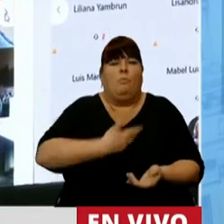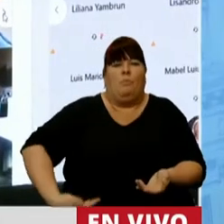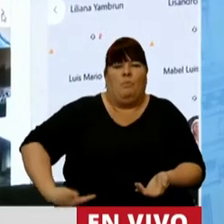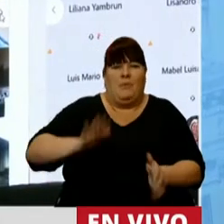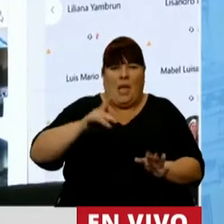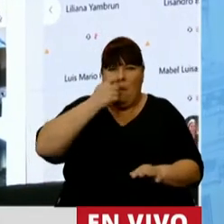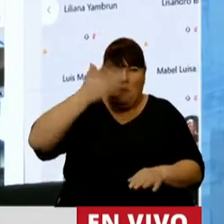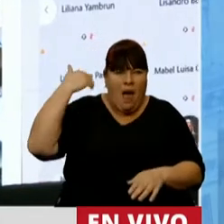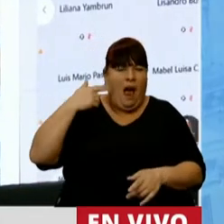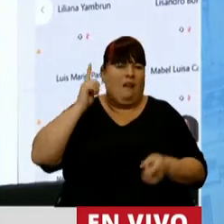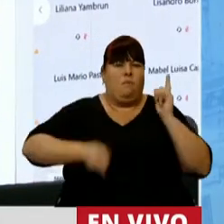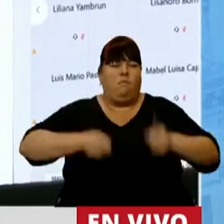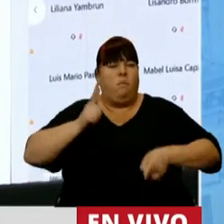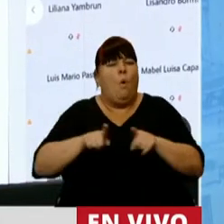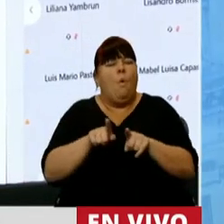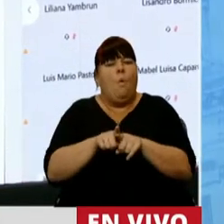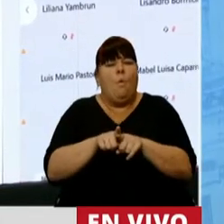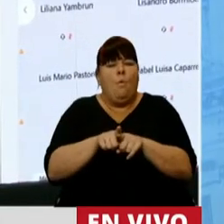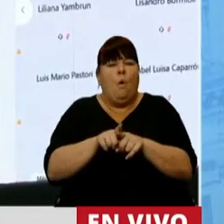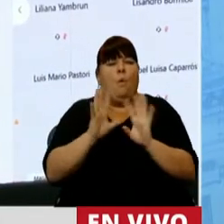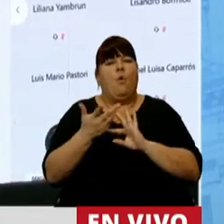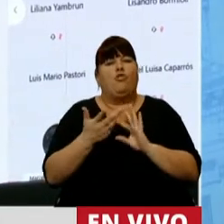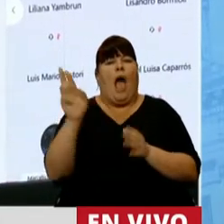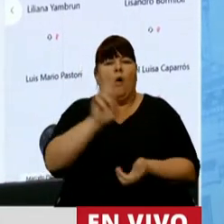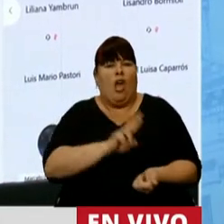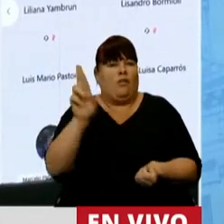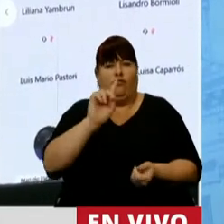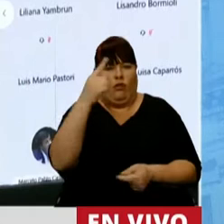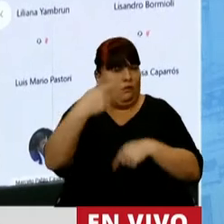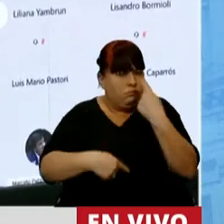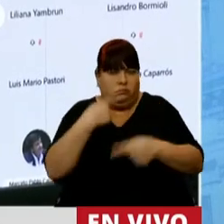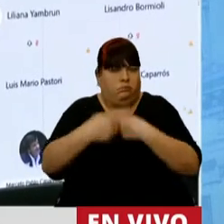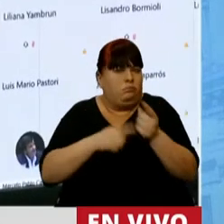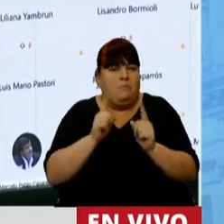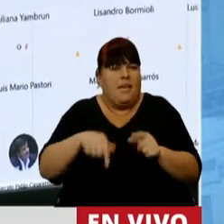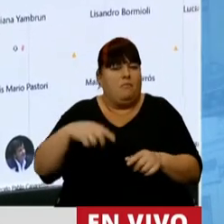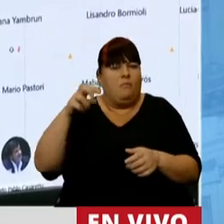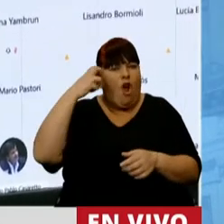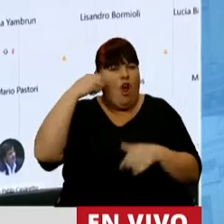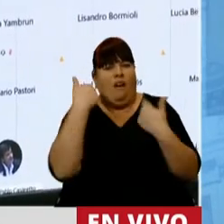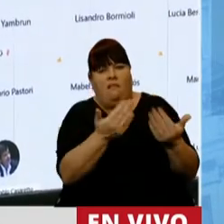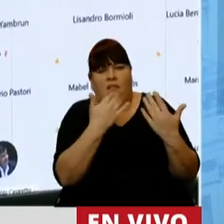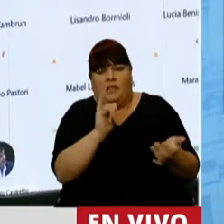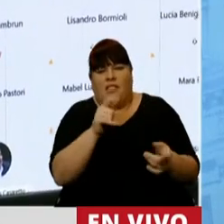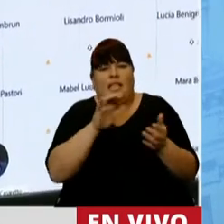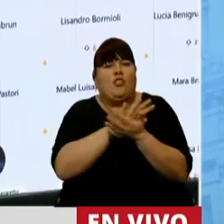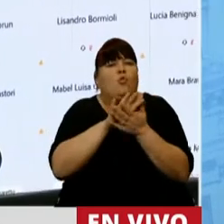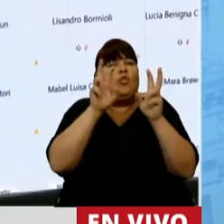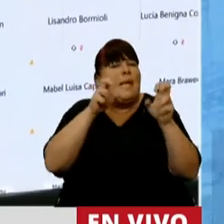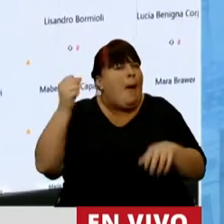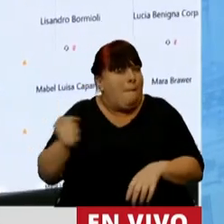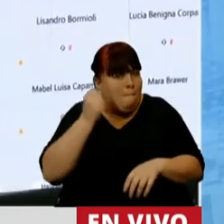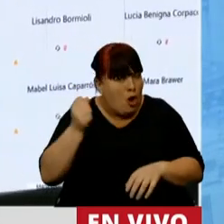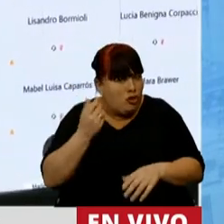Ejecutivo y se intentaba una autorización casi automática en esta Cámara para resolver temas centrales